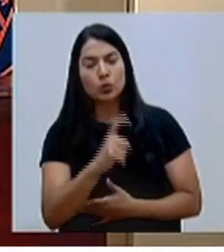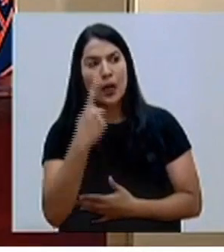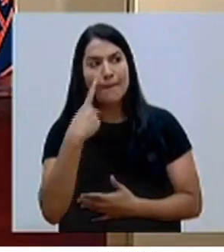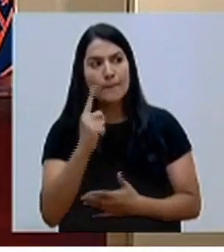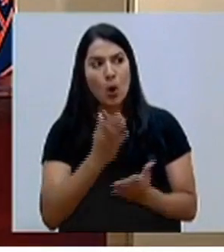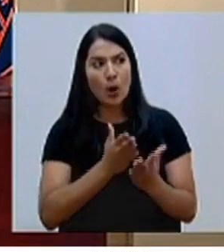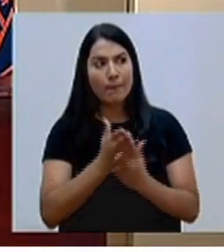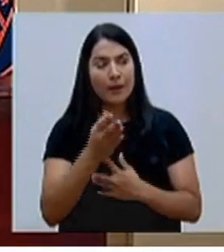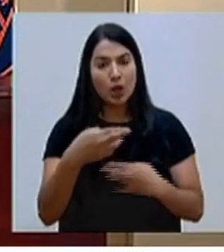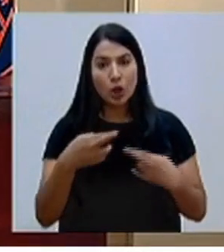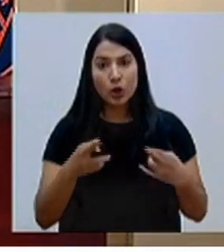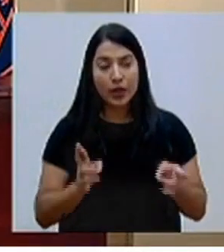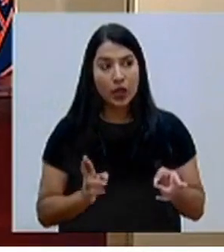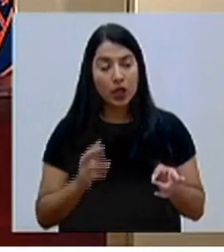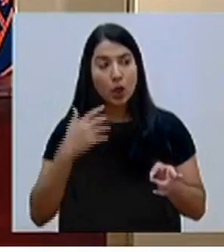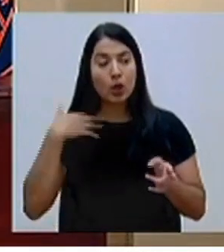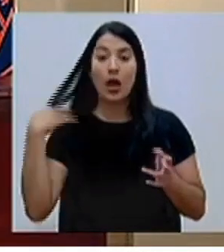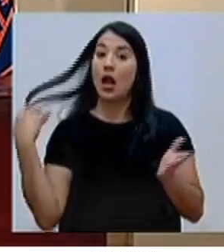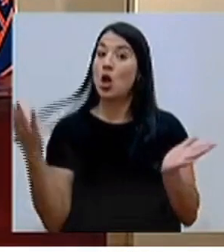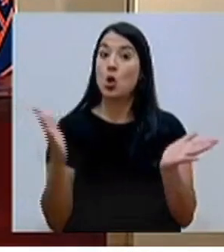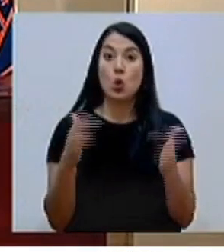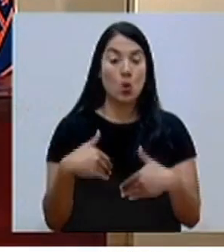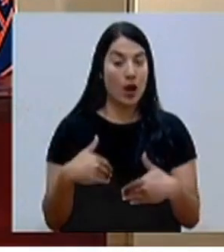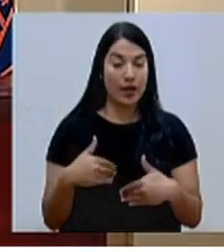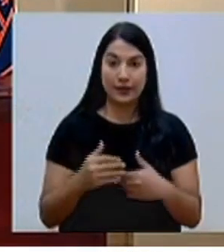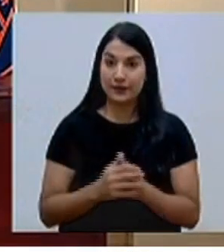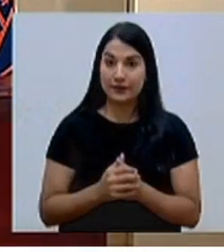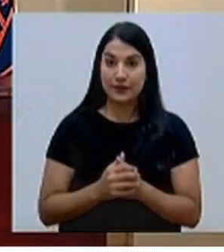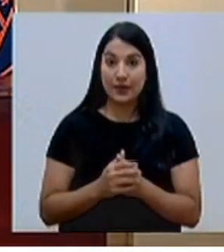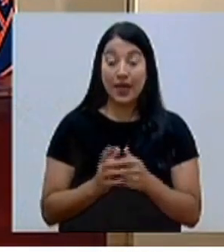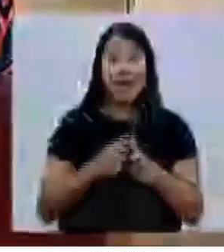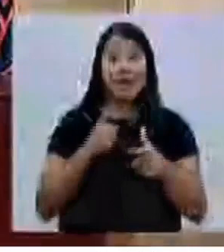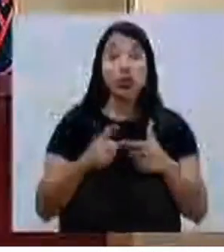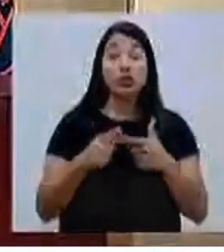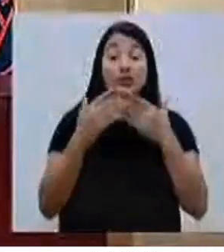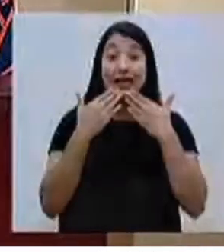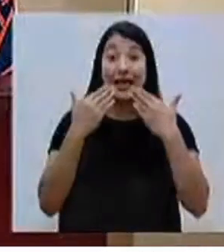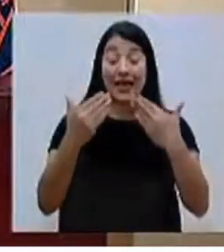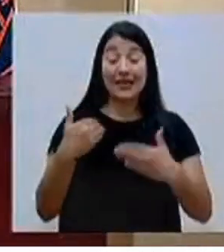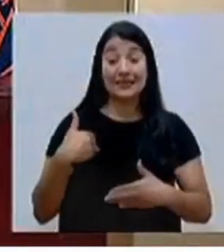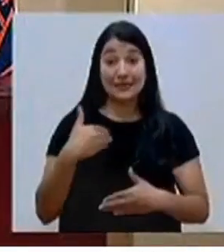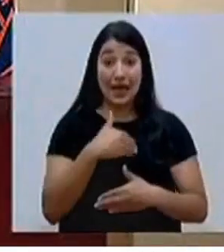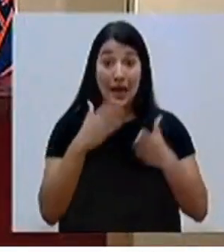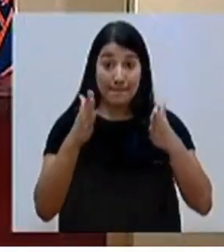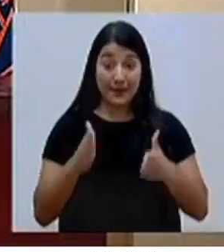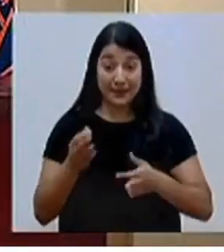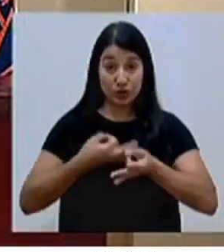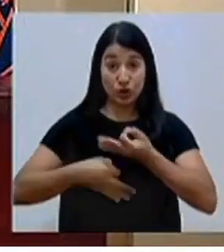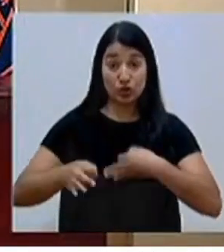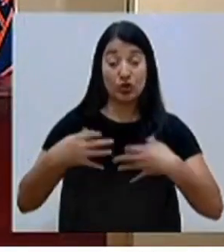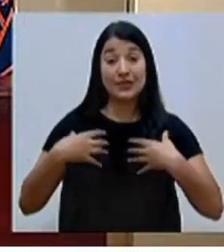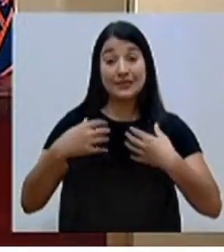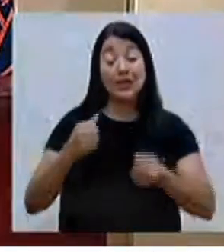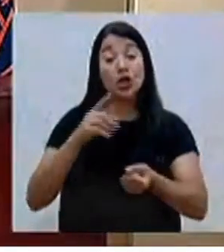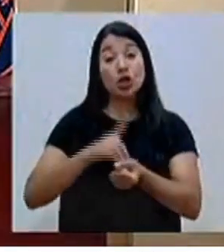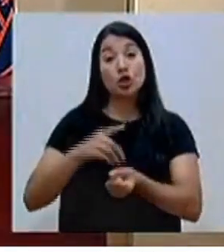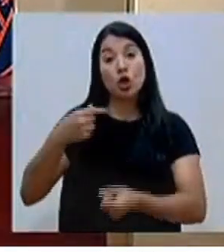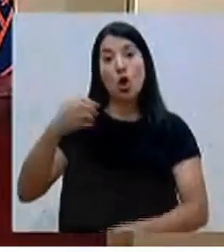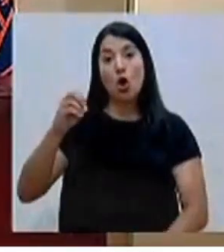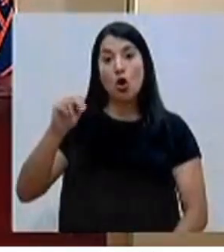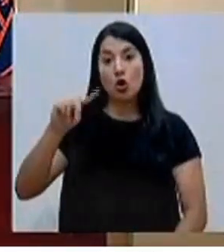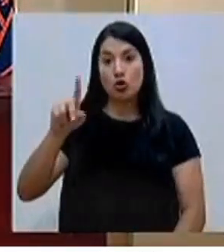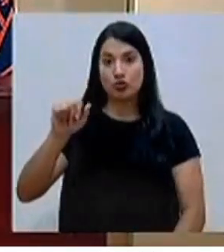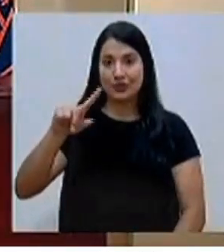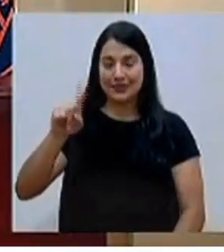de los medios regionales Me indican que no Le damos las gracias Al señor ministro interino de salud Don Pedro González